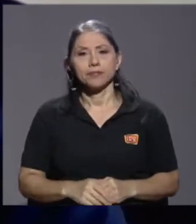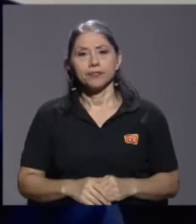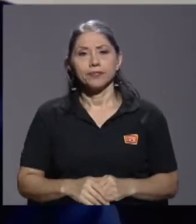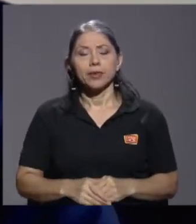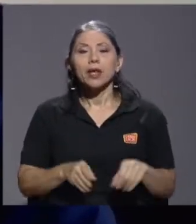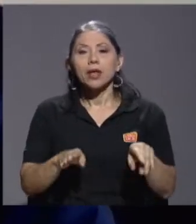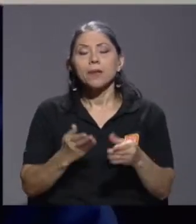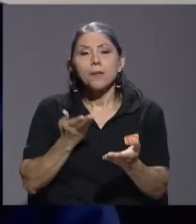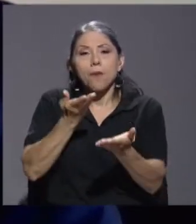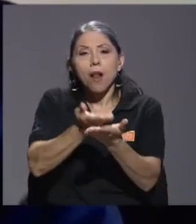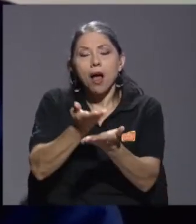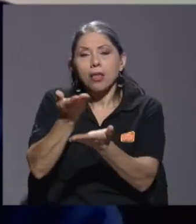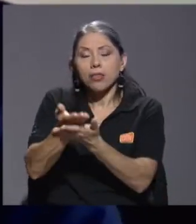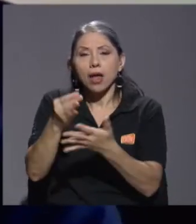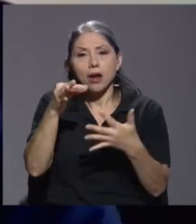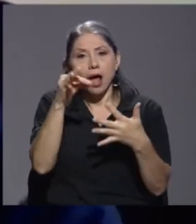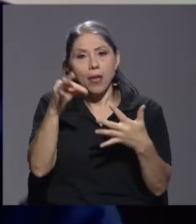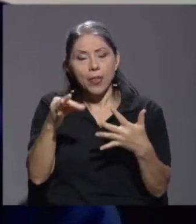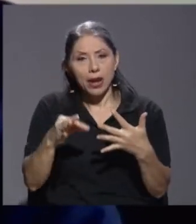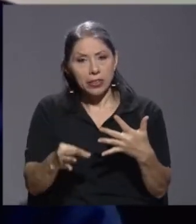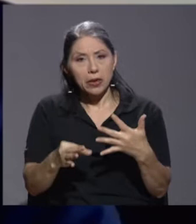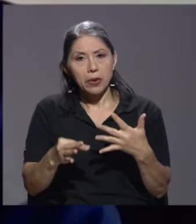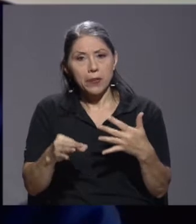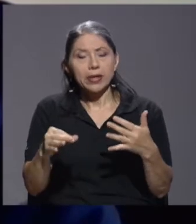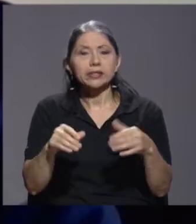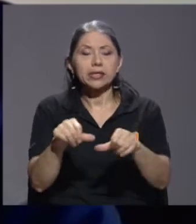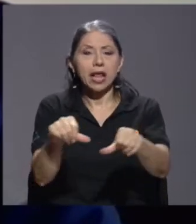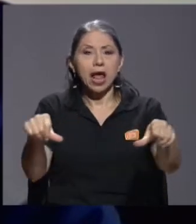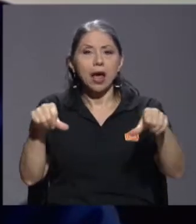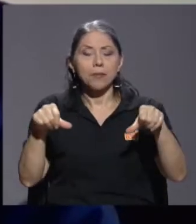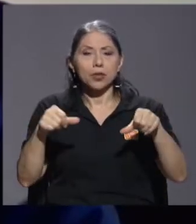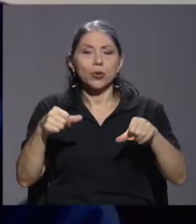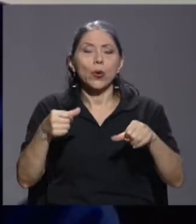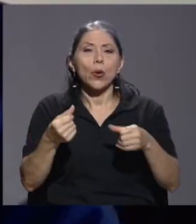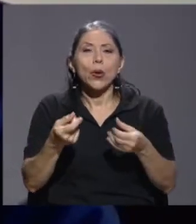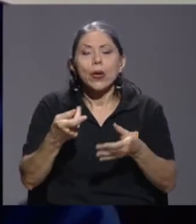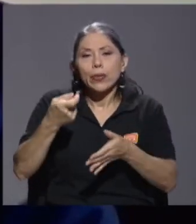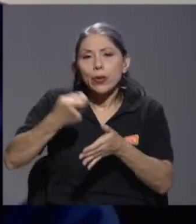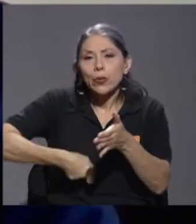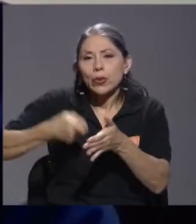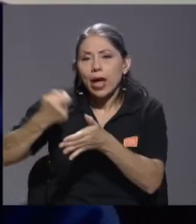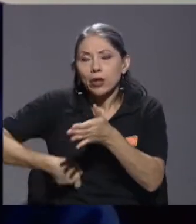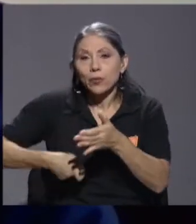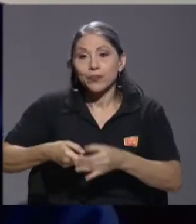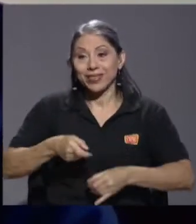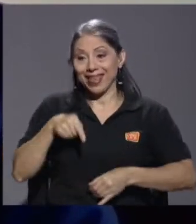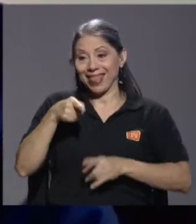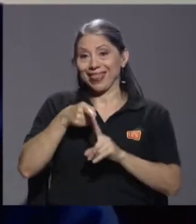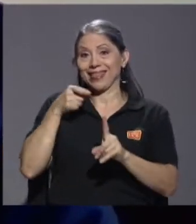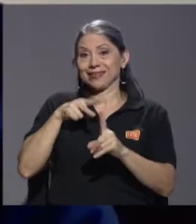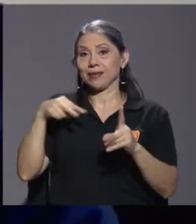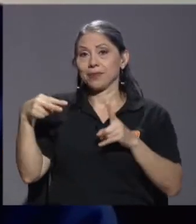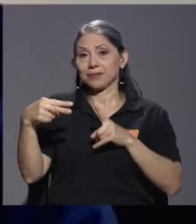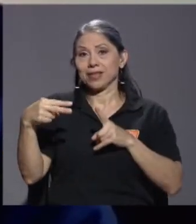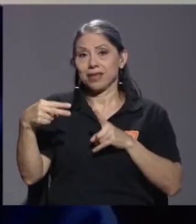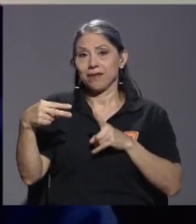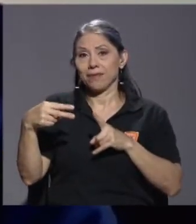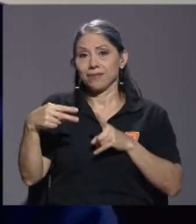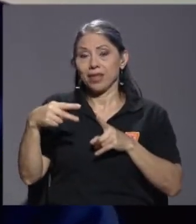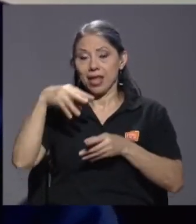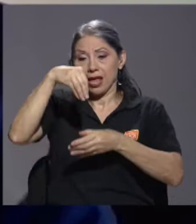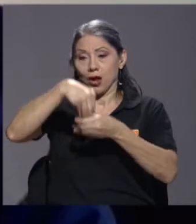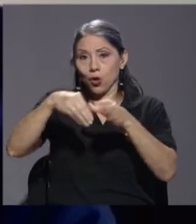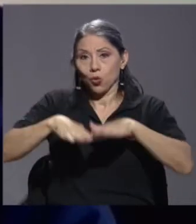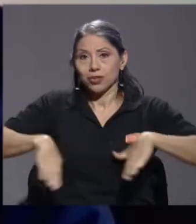plantear unas alternativas en el ámbito tributario. El instituto, desde esta perspectiva y dentro de este